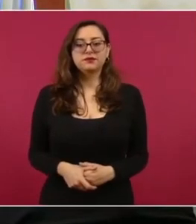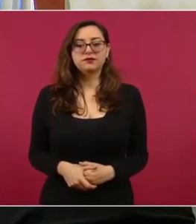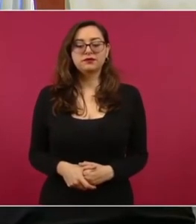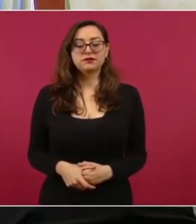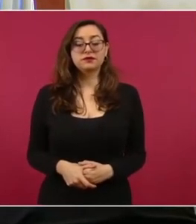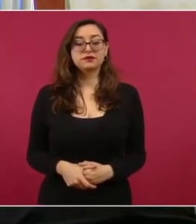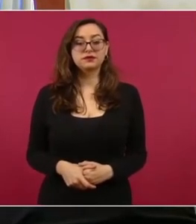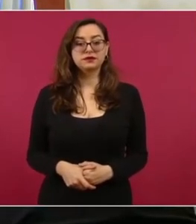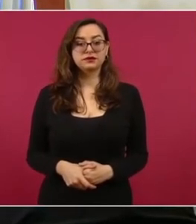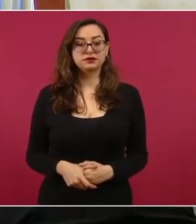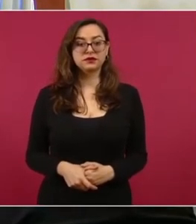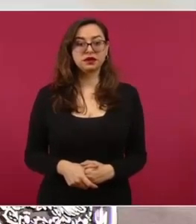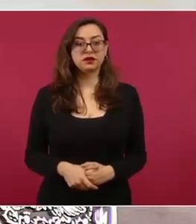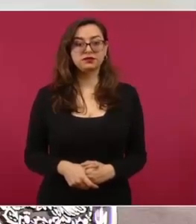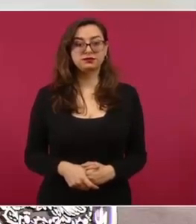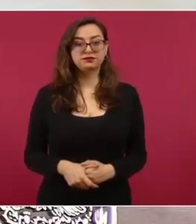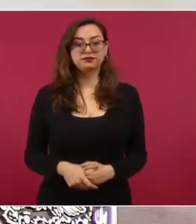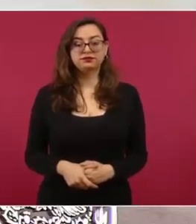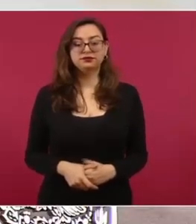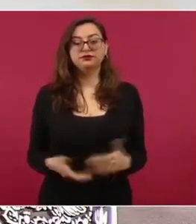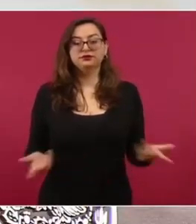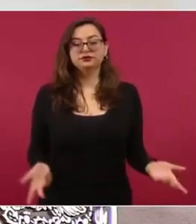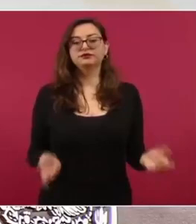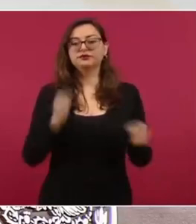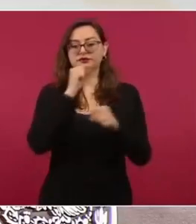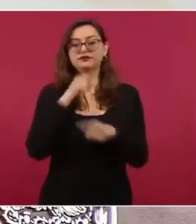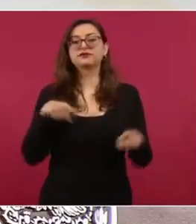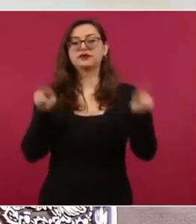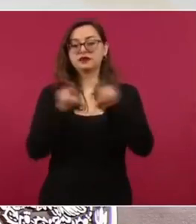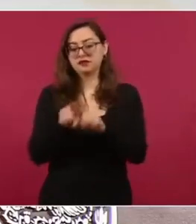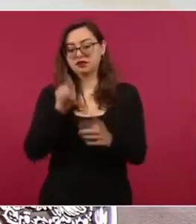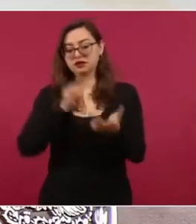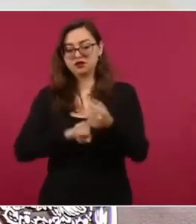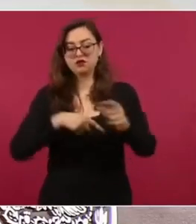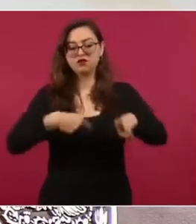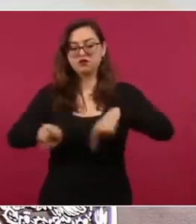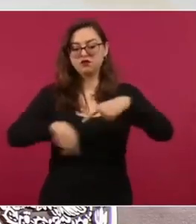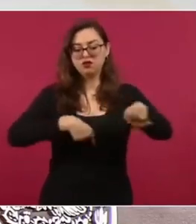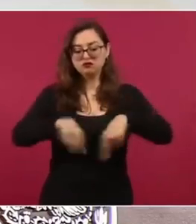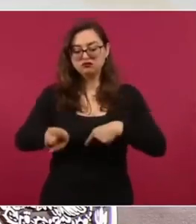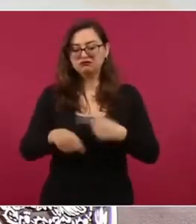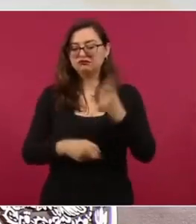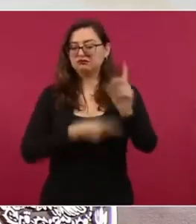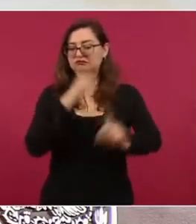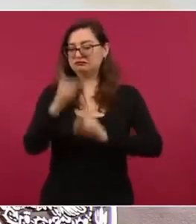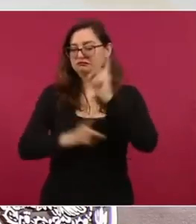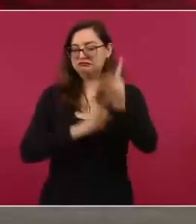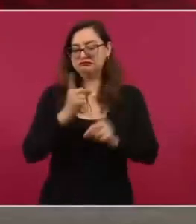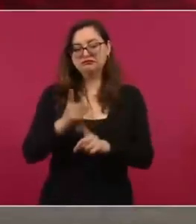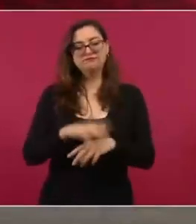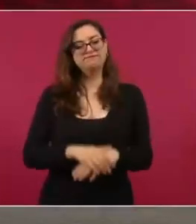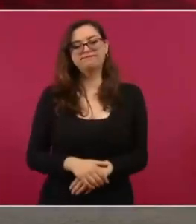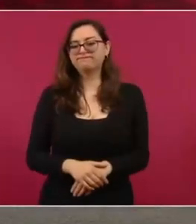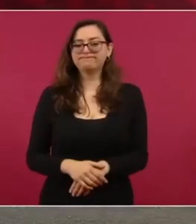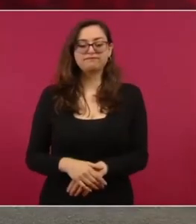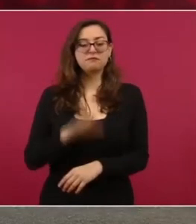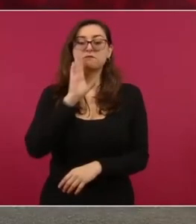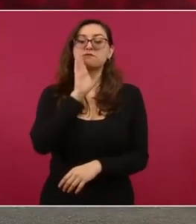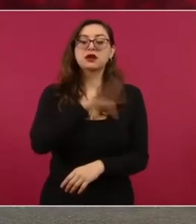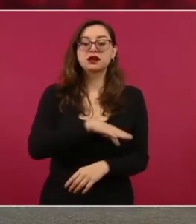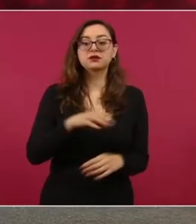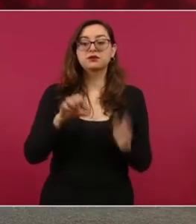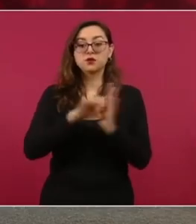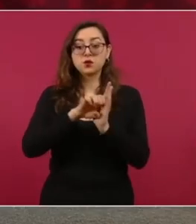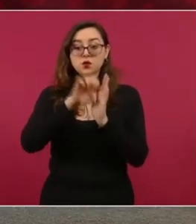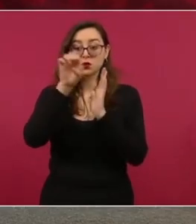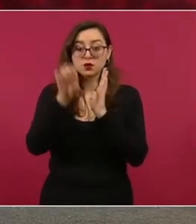Aquí pongo actos inmorales antideportivos que se dan en el fútbol. Por ejemplo, el cobro a padres de familia para que sus hijos